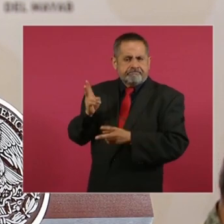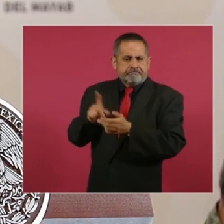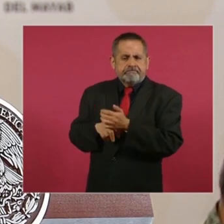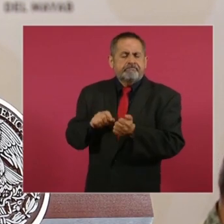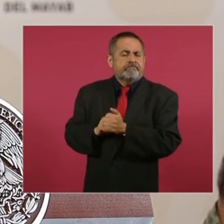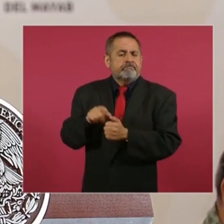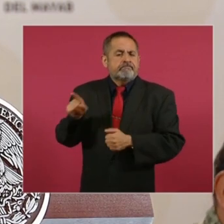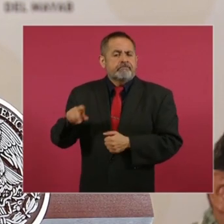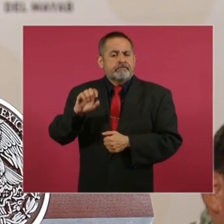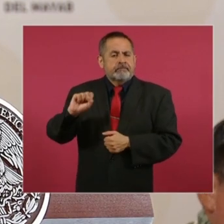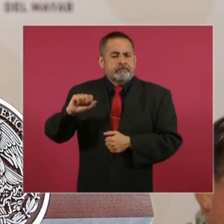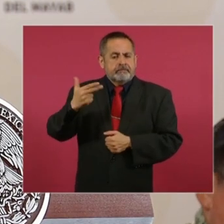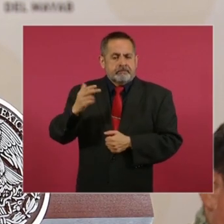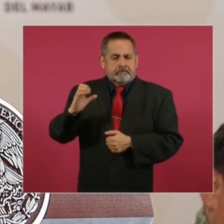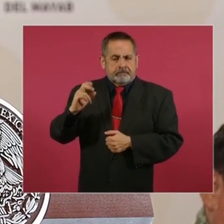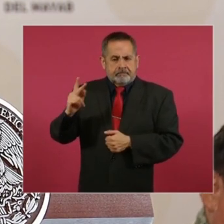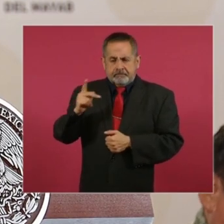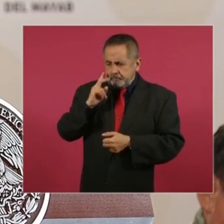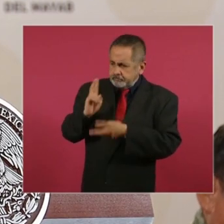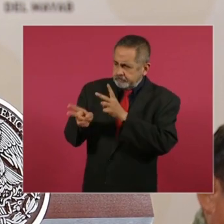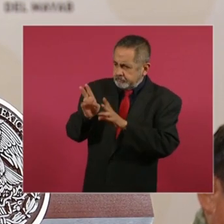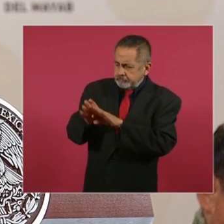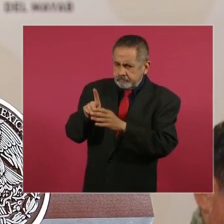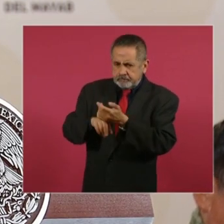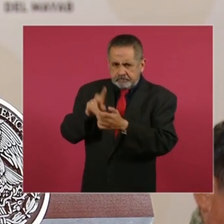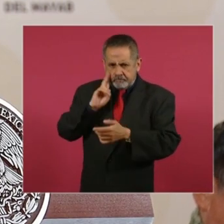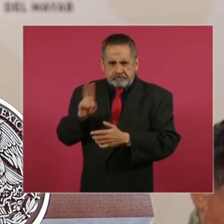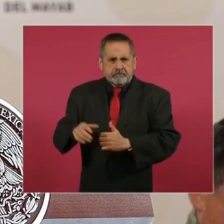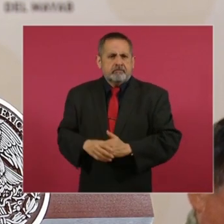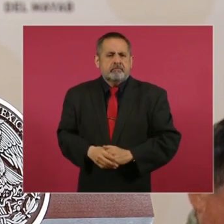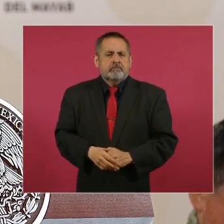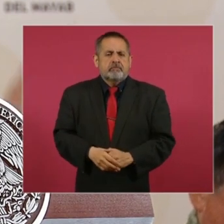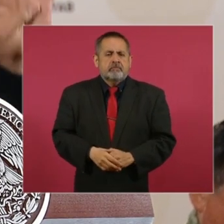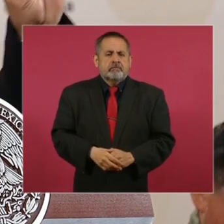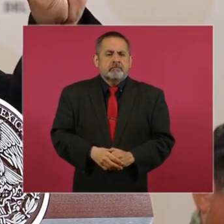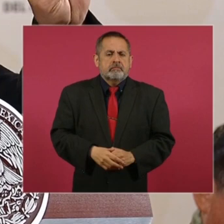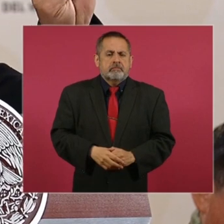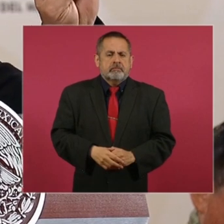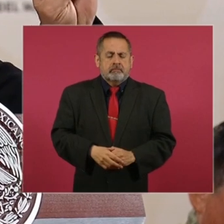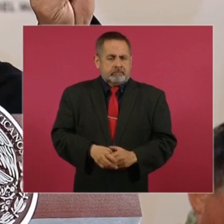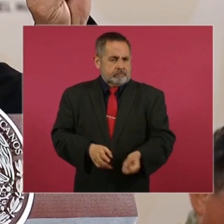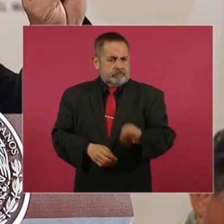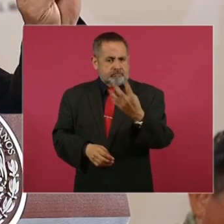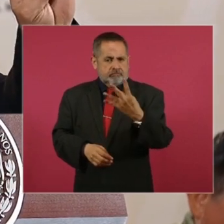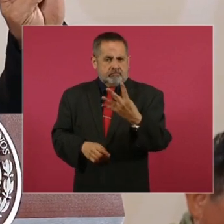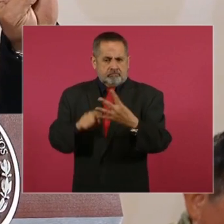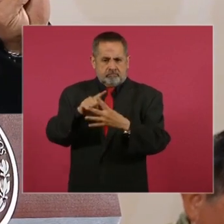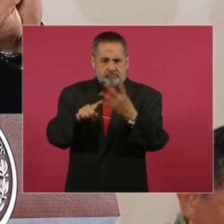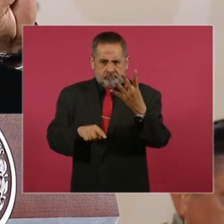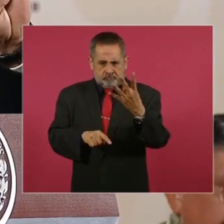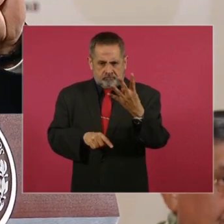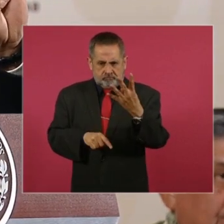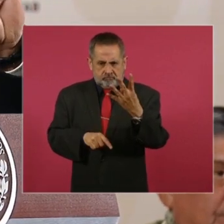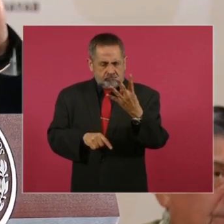Así es. ¿Nos dejas eso también? Con todo gusto. Aquí las cuatro cosas que planteas,